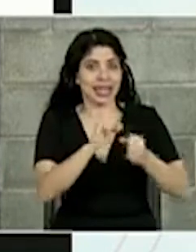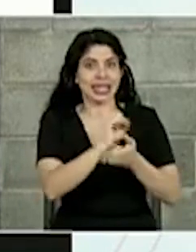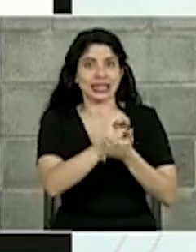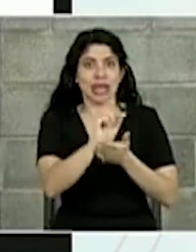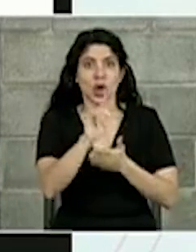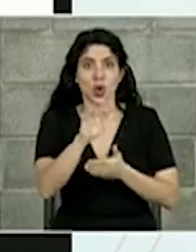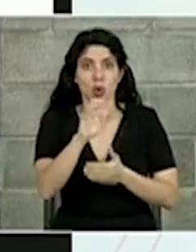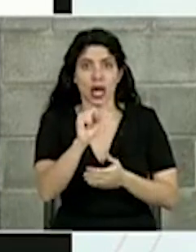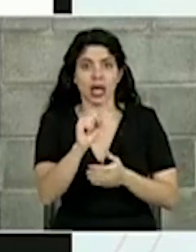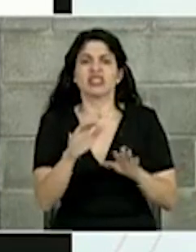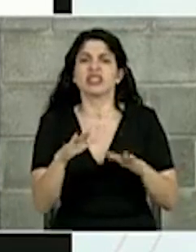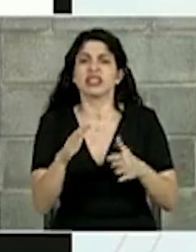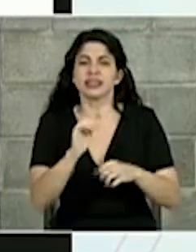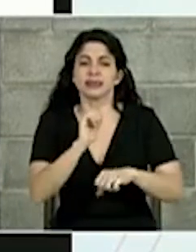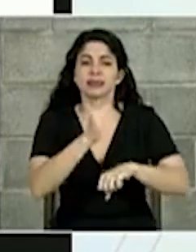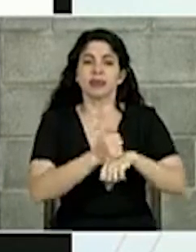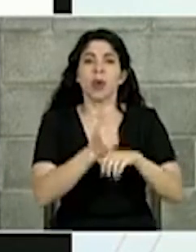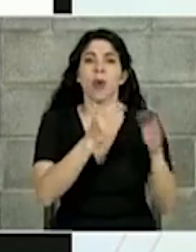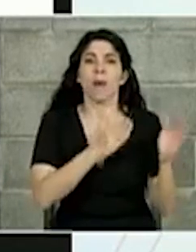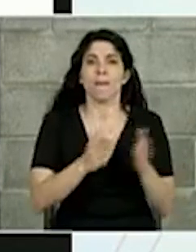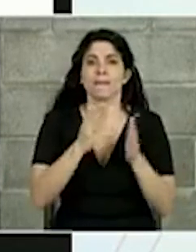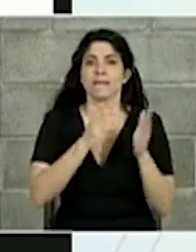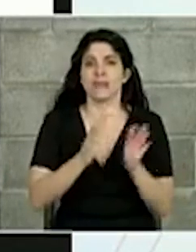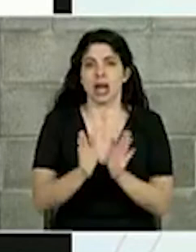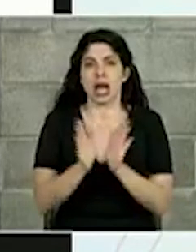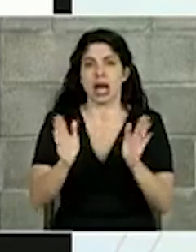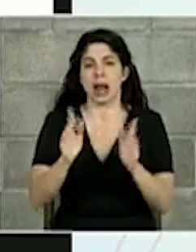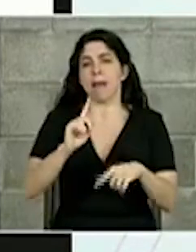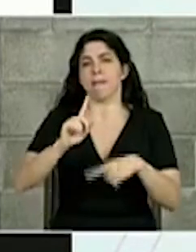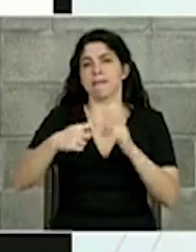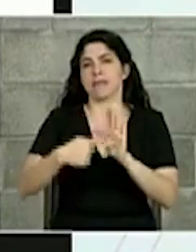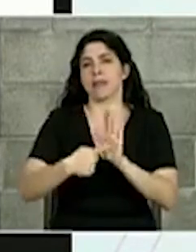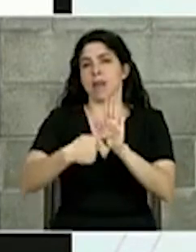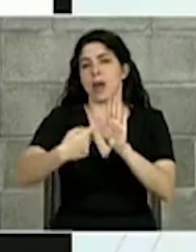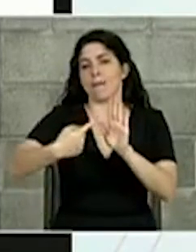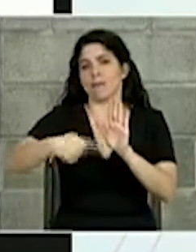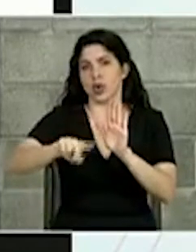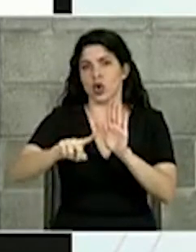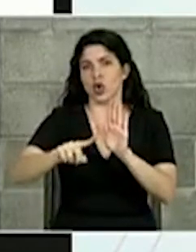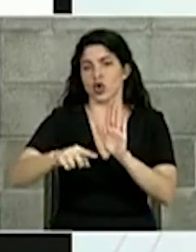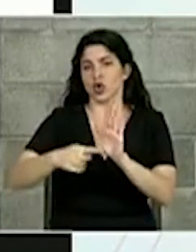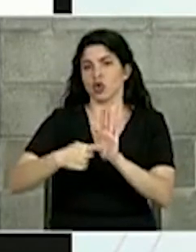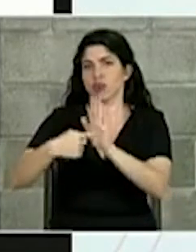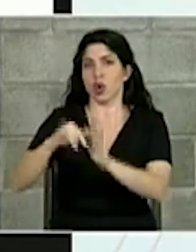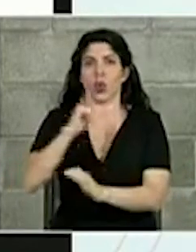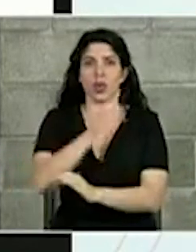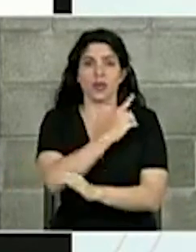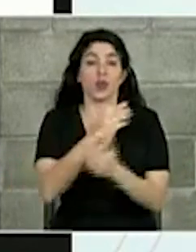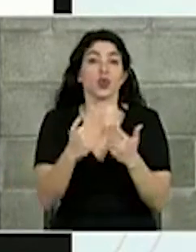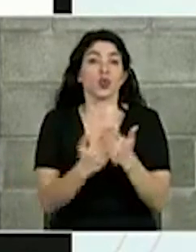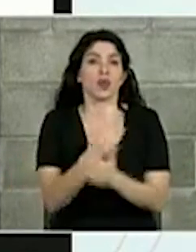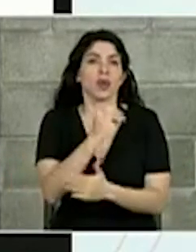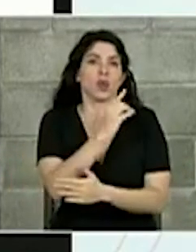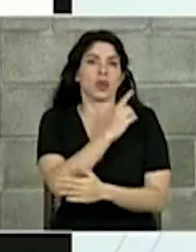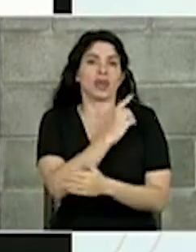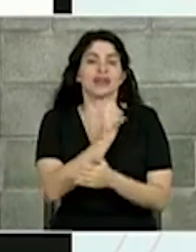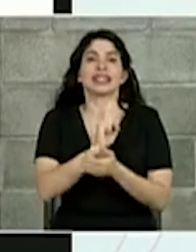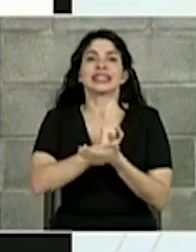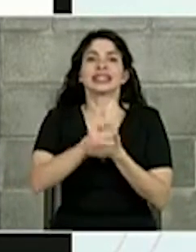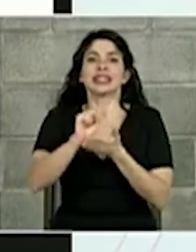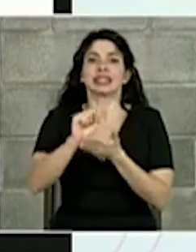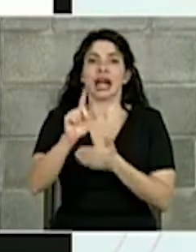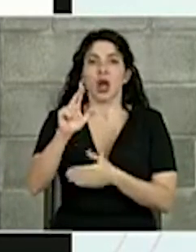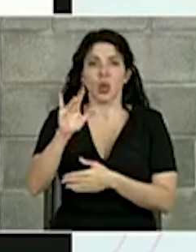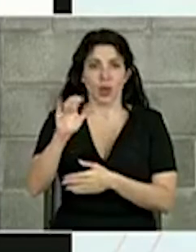con la generación de un plan nuestro que será presentado próximamente ante la Junta Directiva, la nueva Junta Directiva de San Lucas,